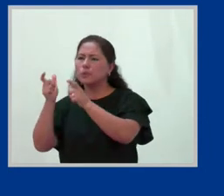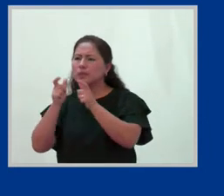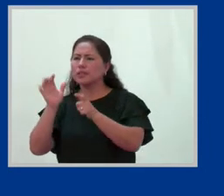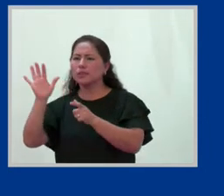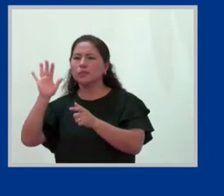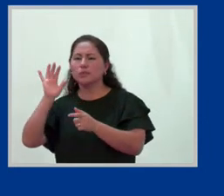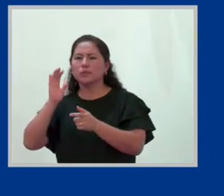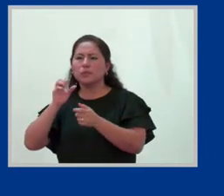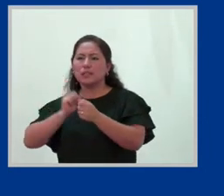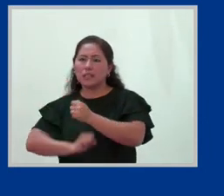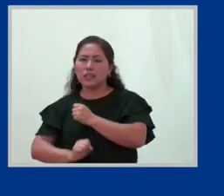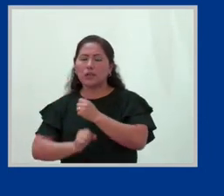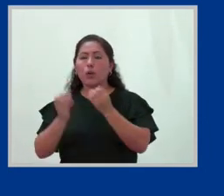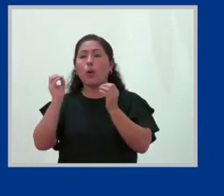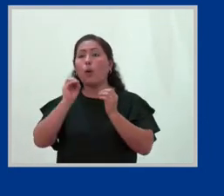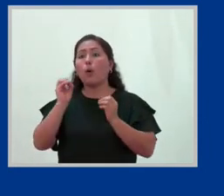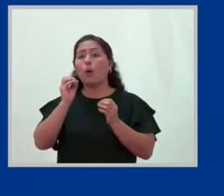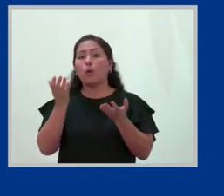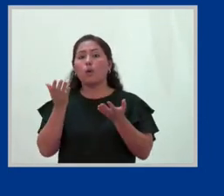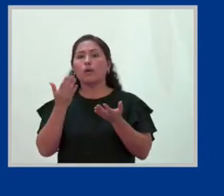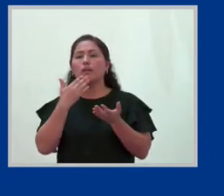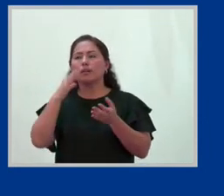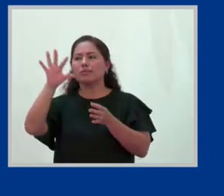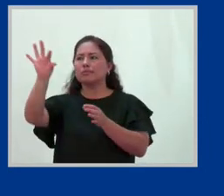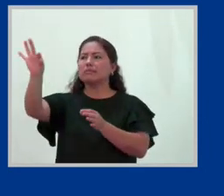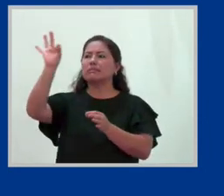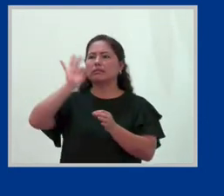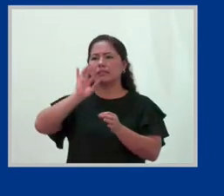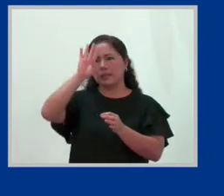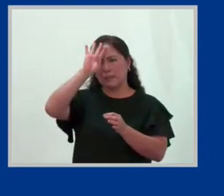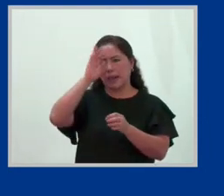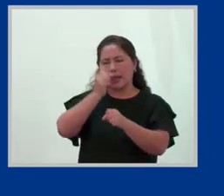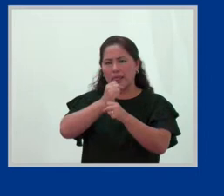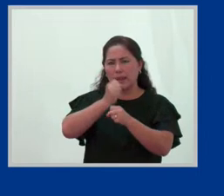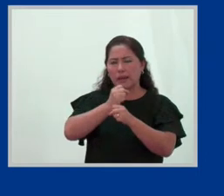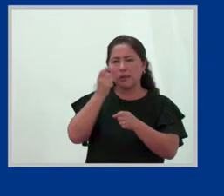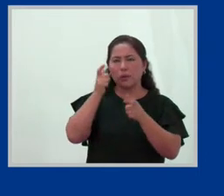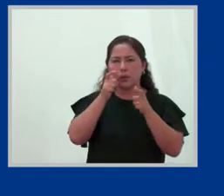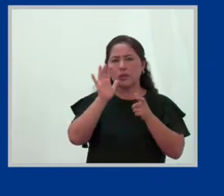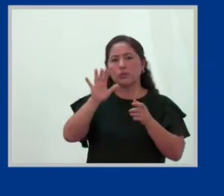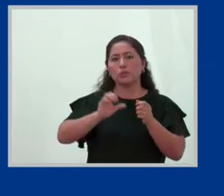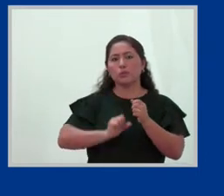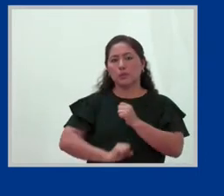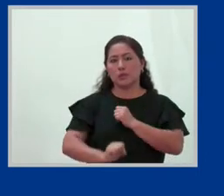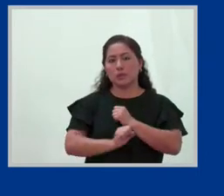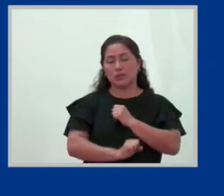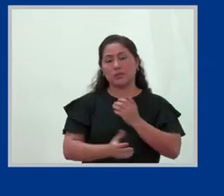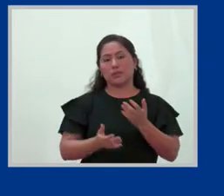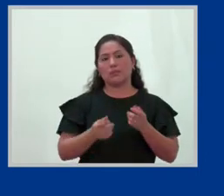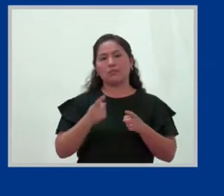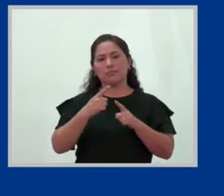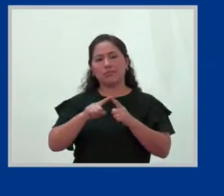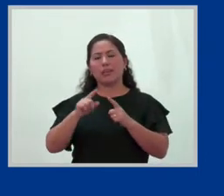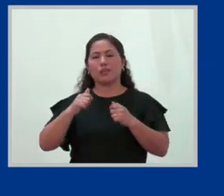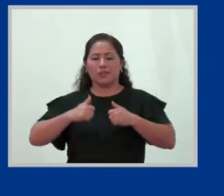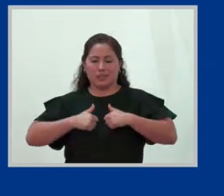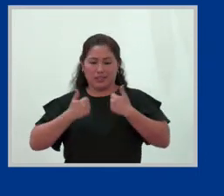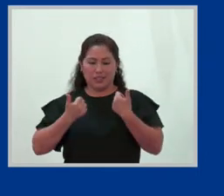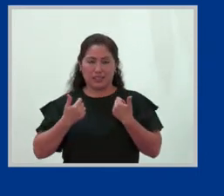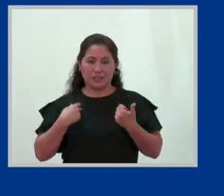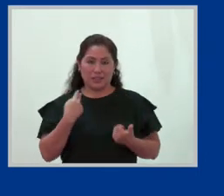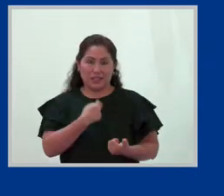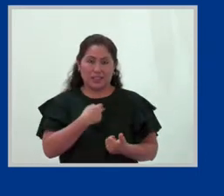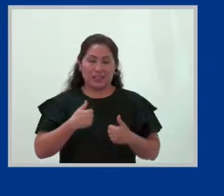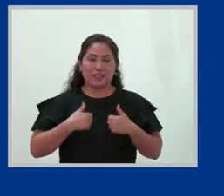contratan a alguien, a una trabajadora del hogar para que lo haga, ¿no? Entonces, nuestra vida gira en torno a que esos